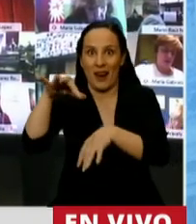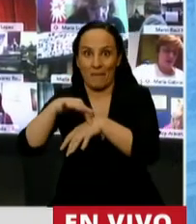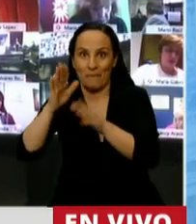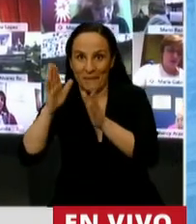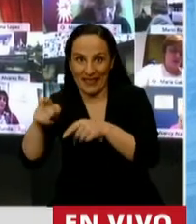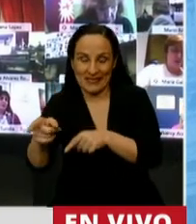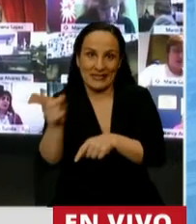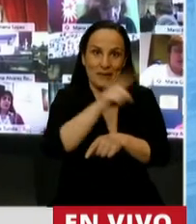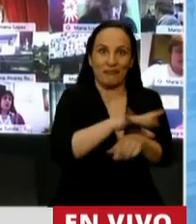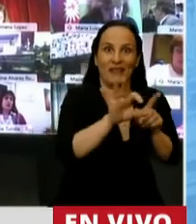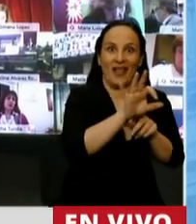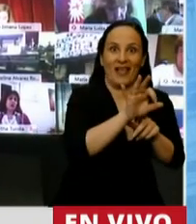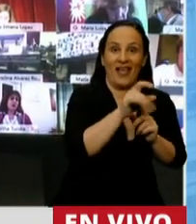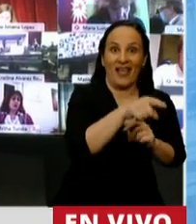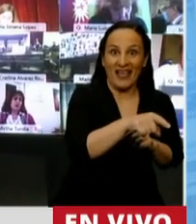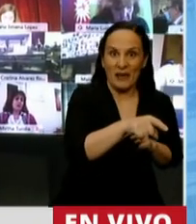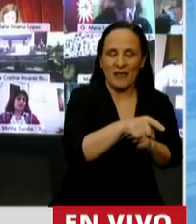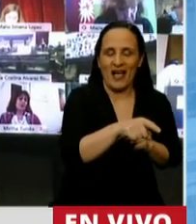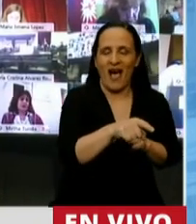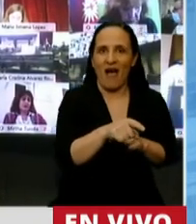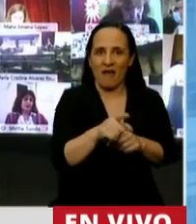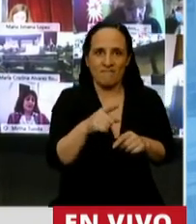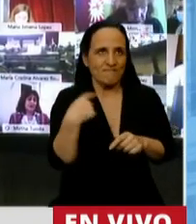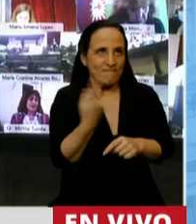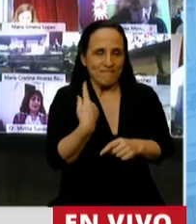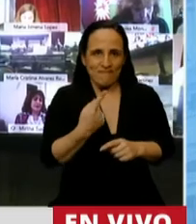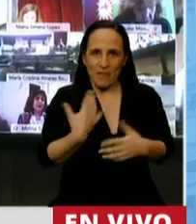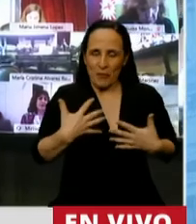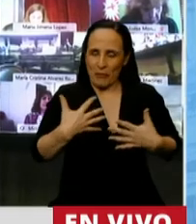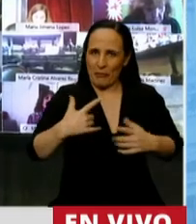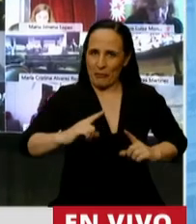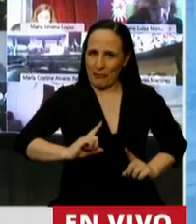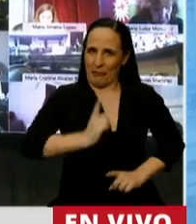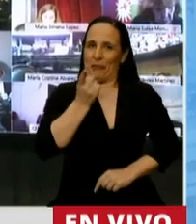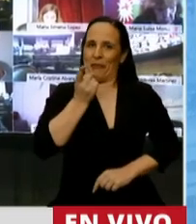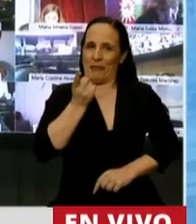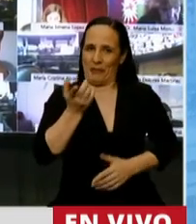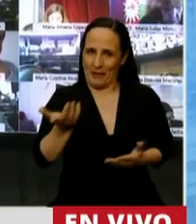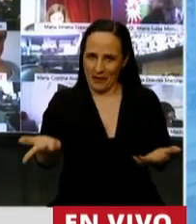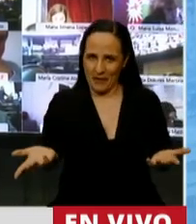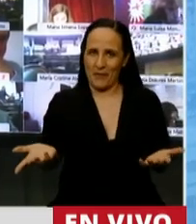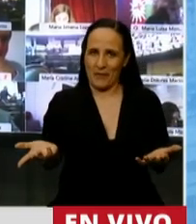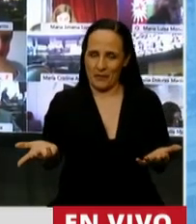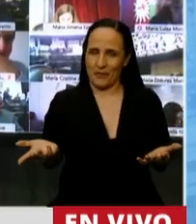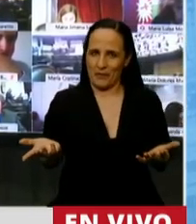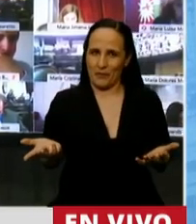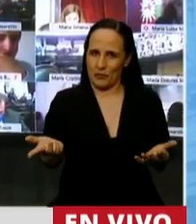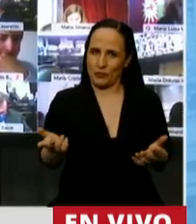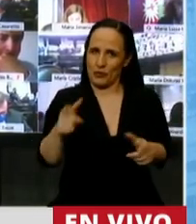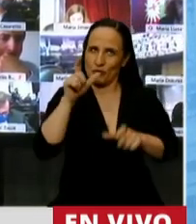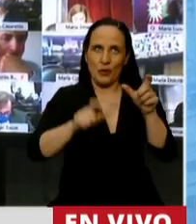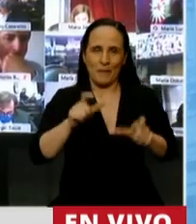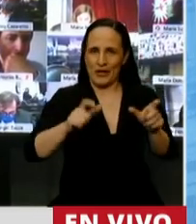otro de química, que nos honran a todos los argentinos y nos señalan un camino.